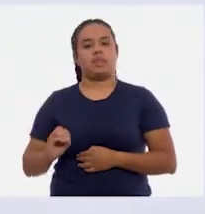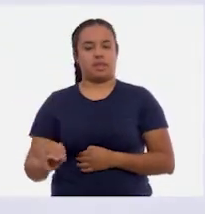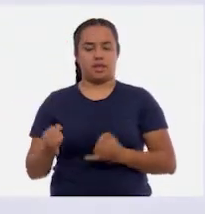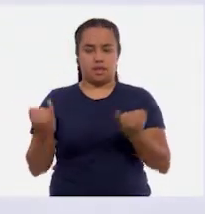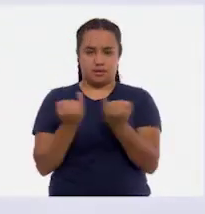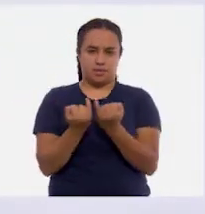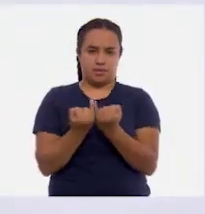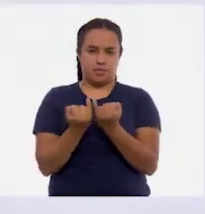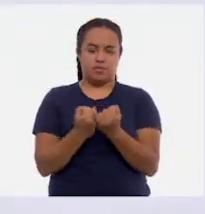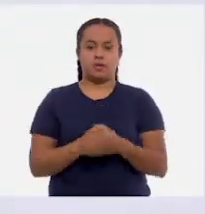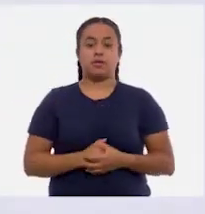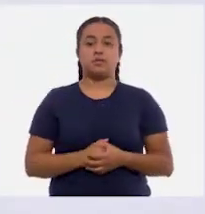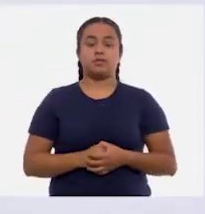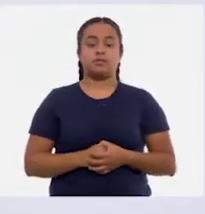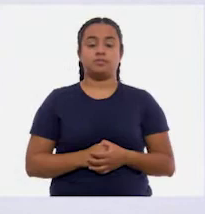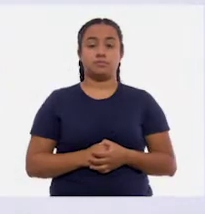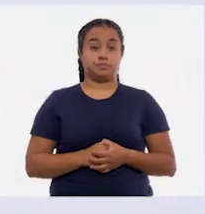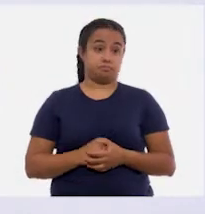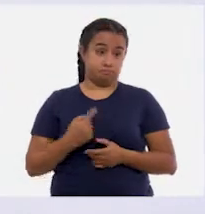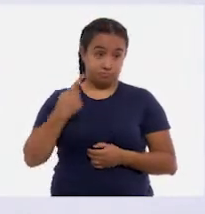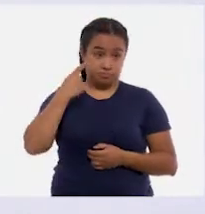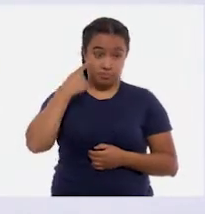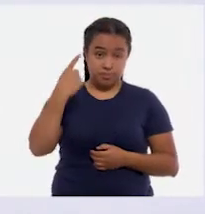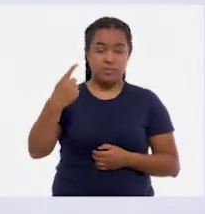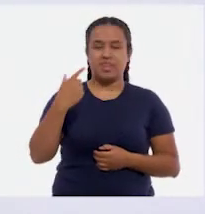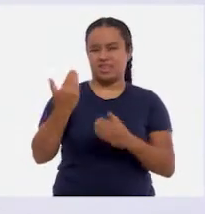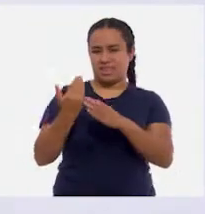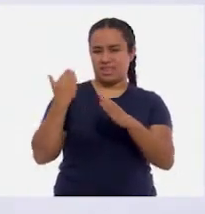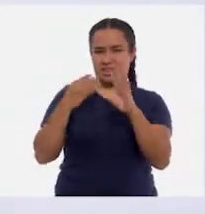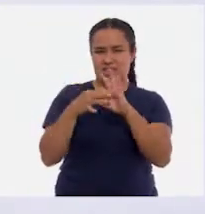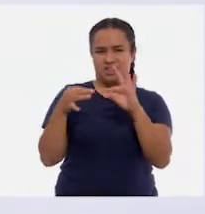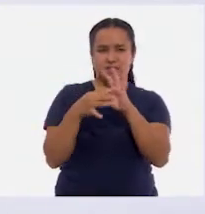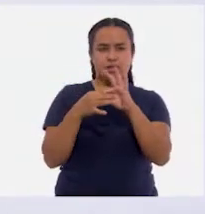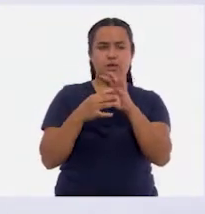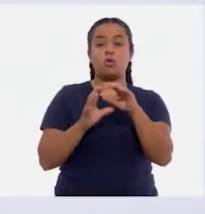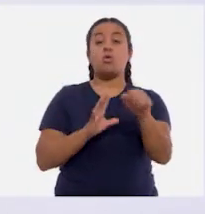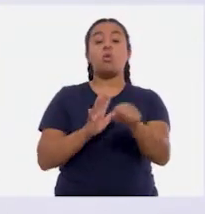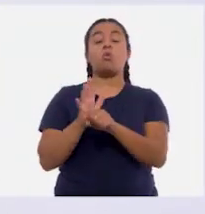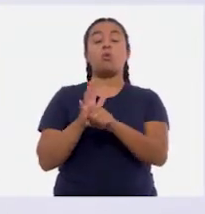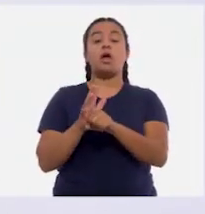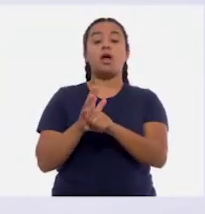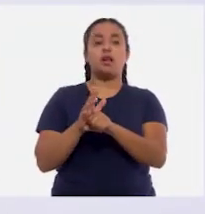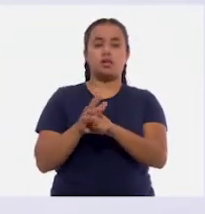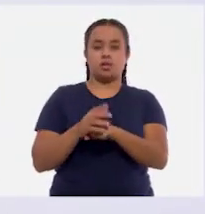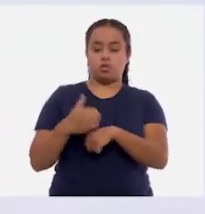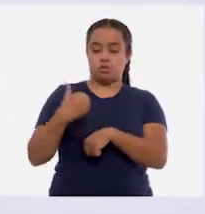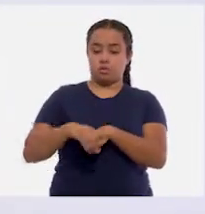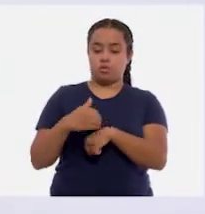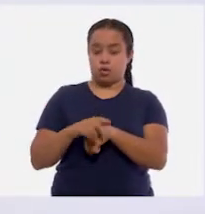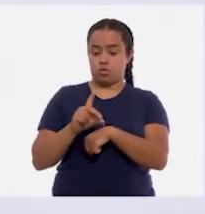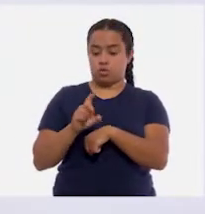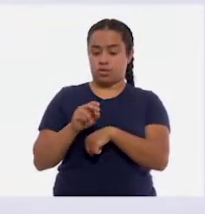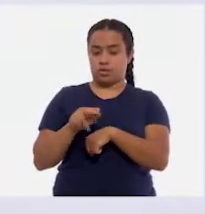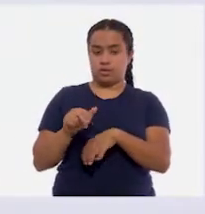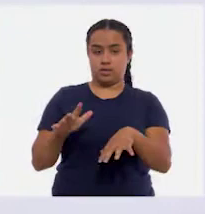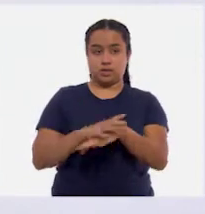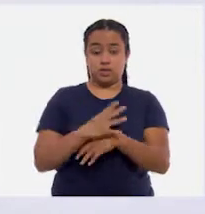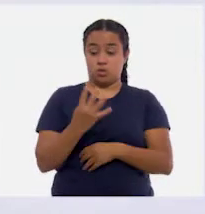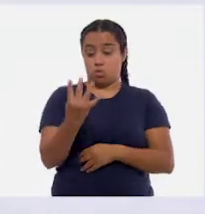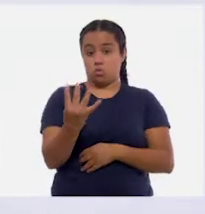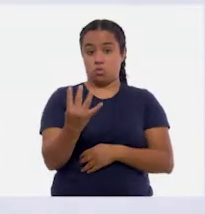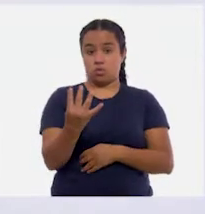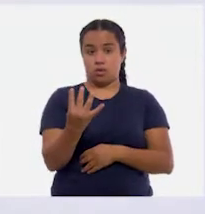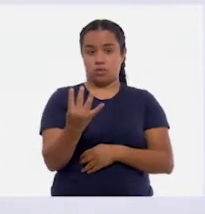Cero y cero, cero. Y se dan cuenta, yo les comenté que lo que se afecta es únicamente las... Decenas. Entonces, este cuatro